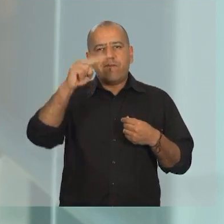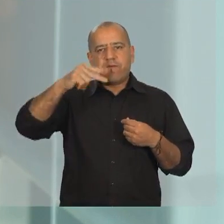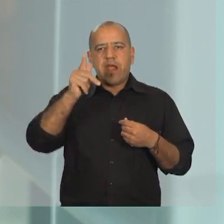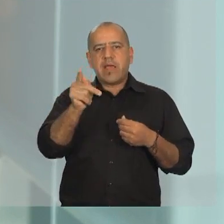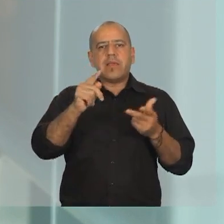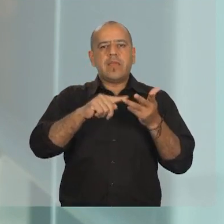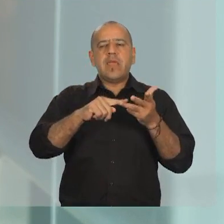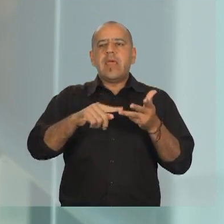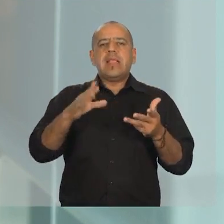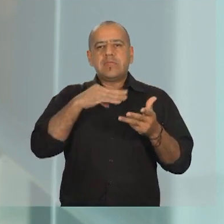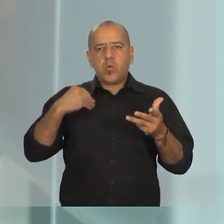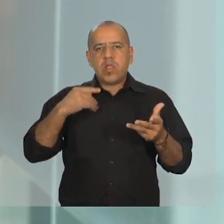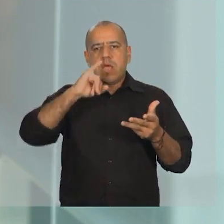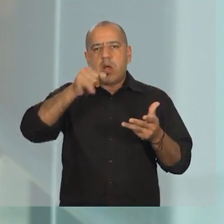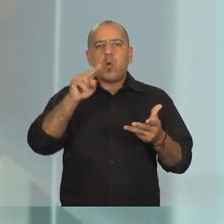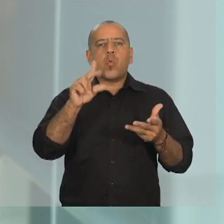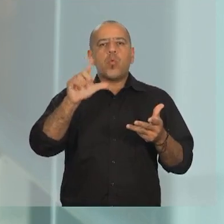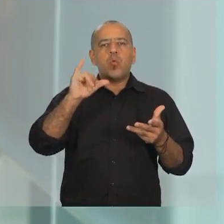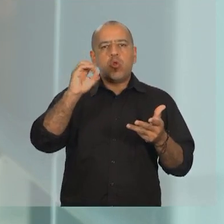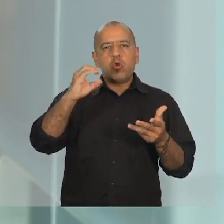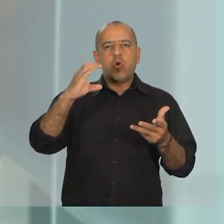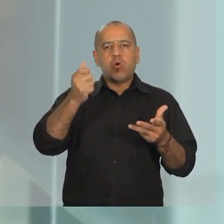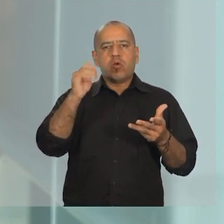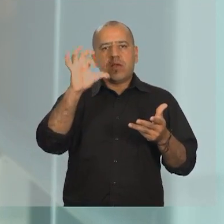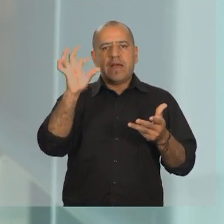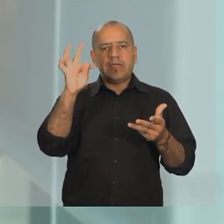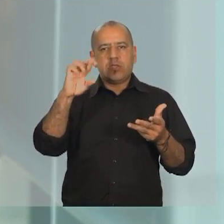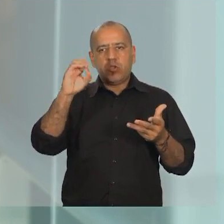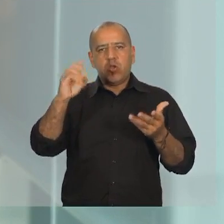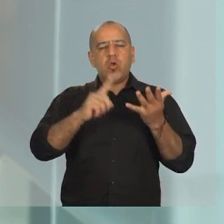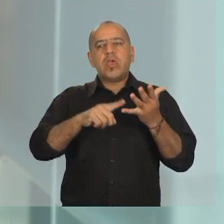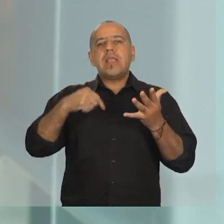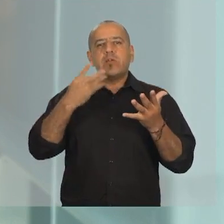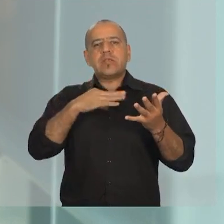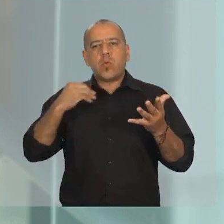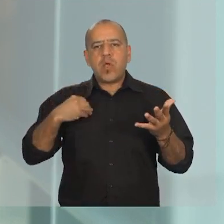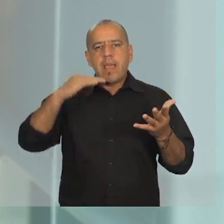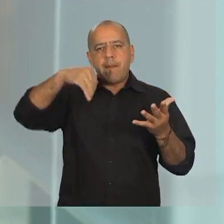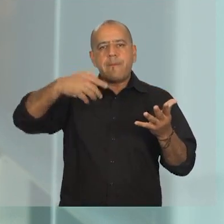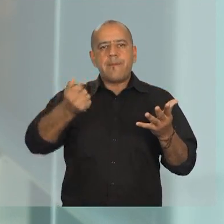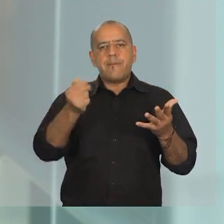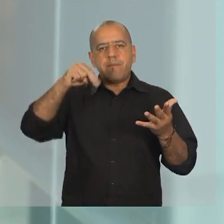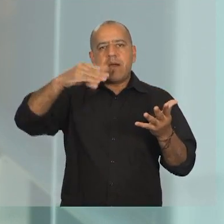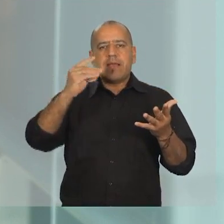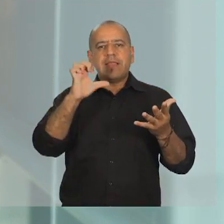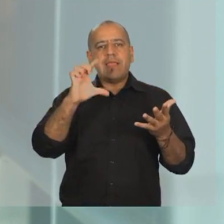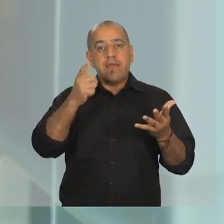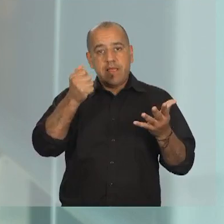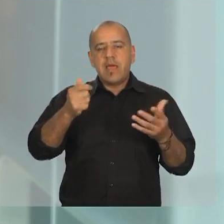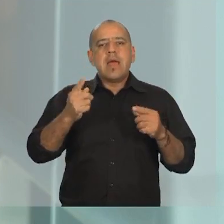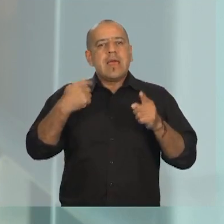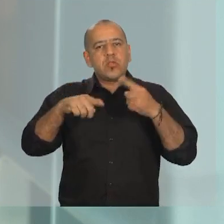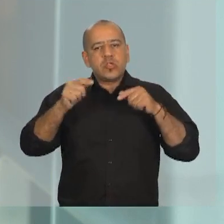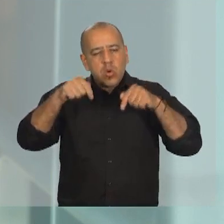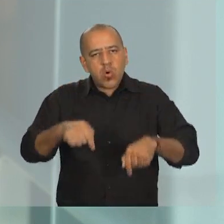Maestro Julio Castro, la Escuela Pública 183, Nelson Mandela. Hoy más que nunca, como